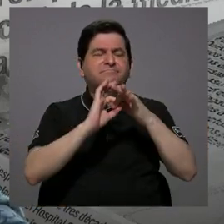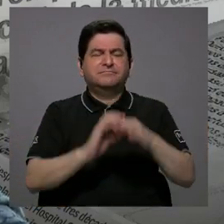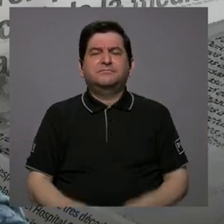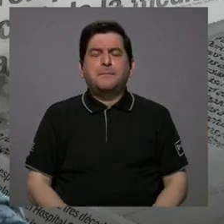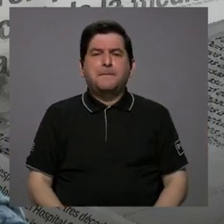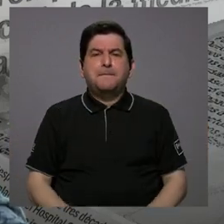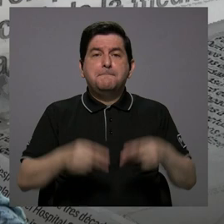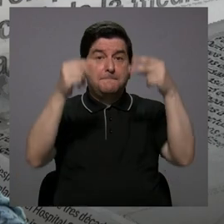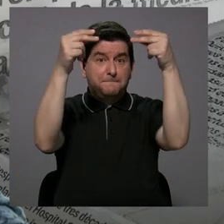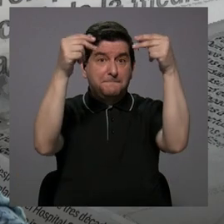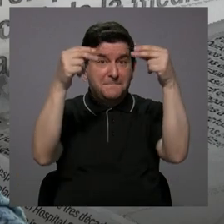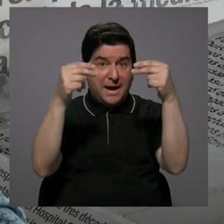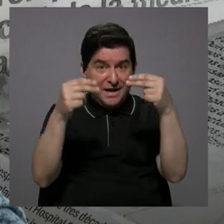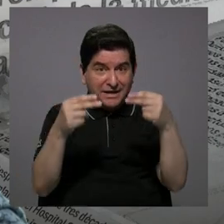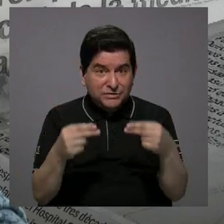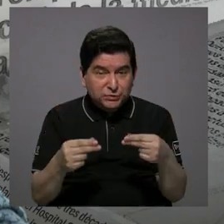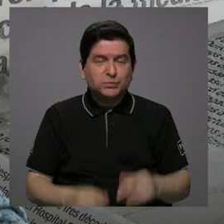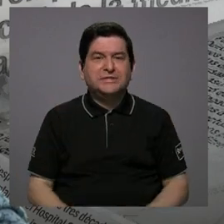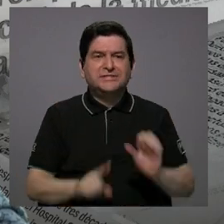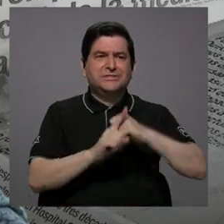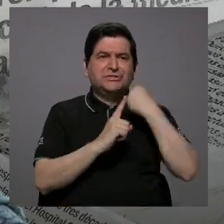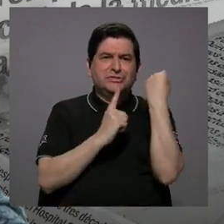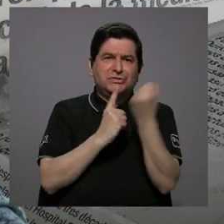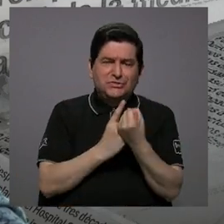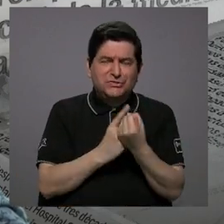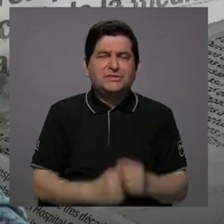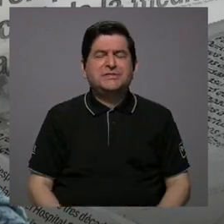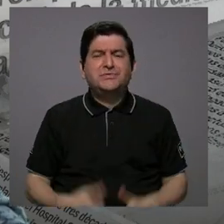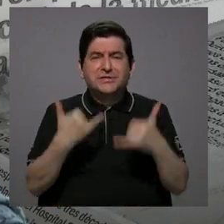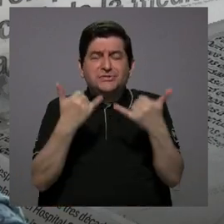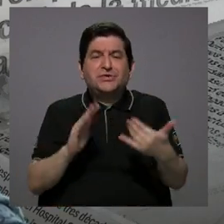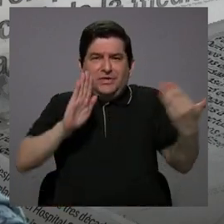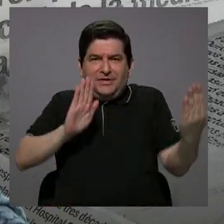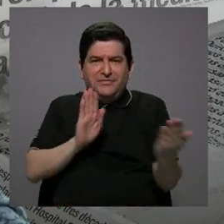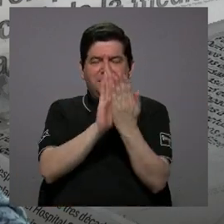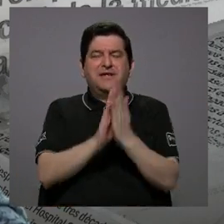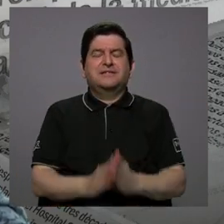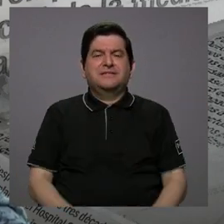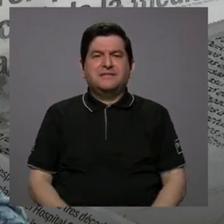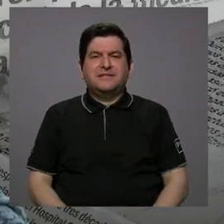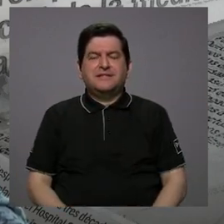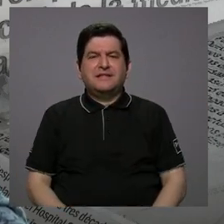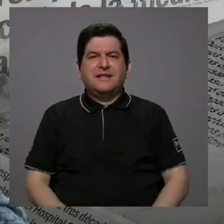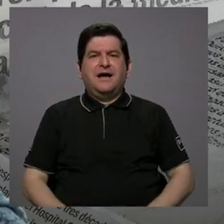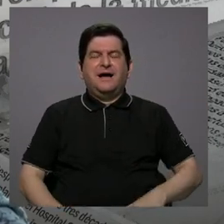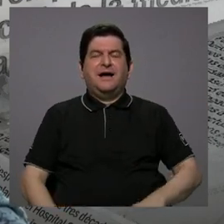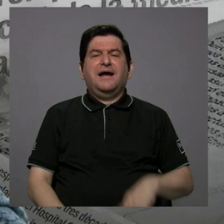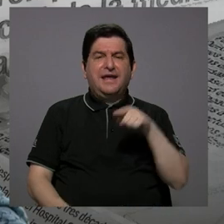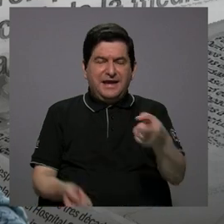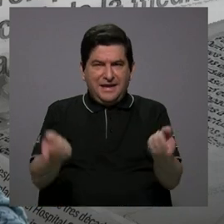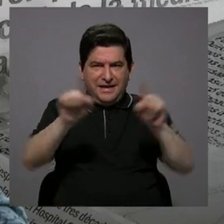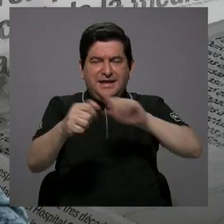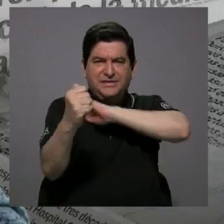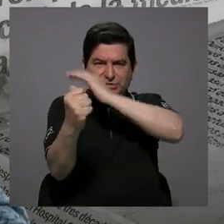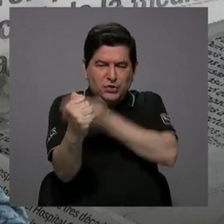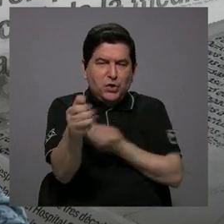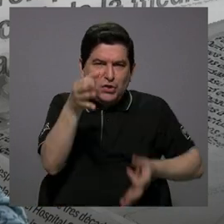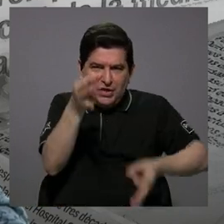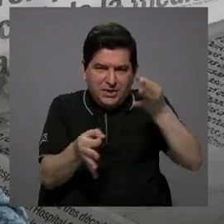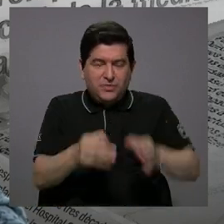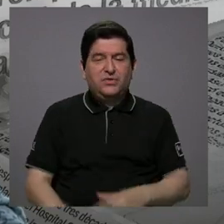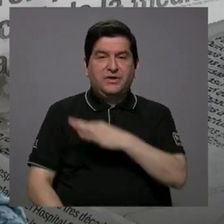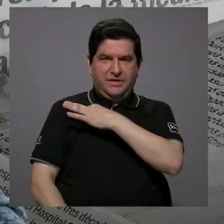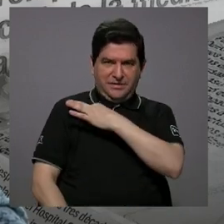el presupuesto, la situación que está viviendo el Poder Judicial. Y para ello hemos invitado